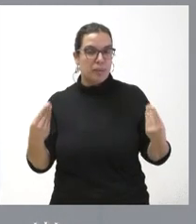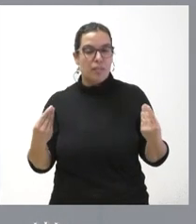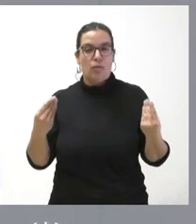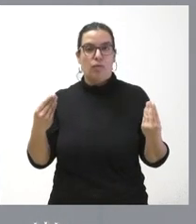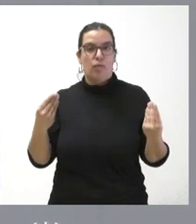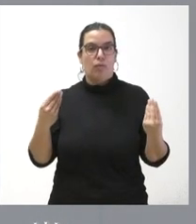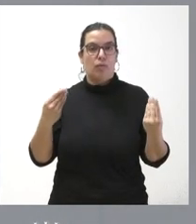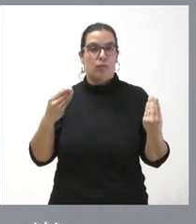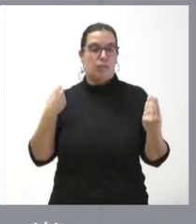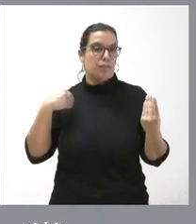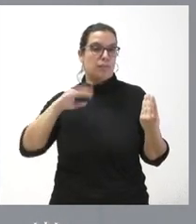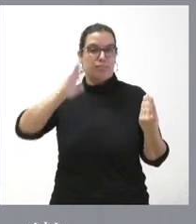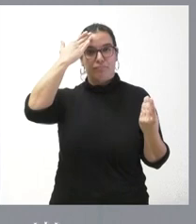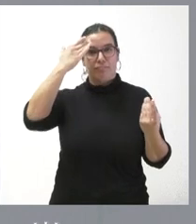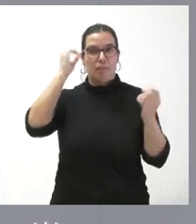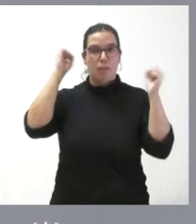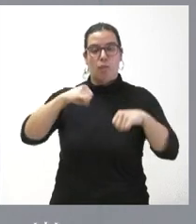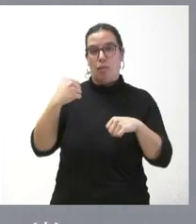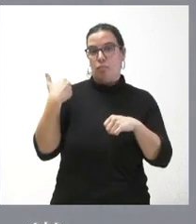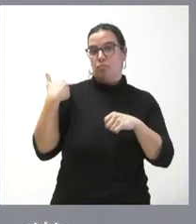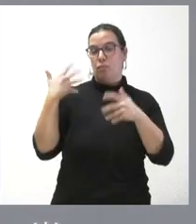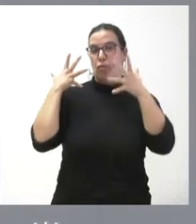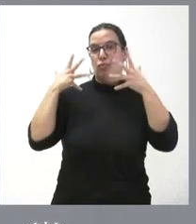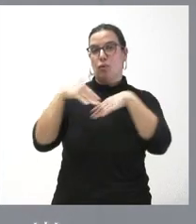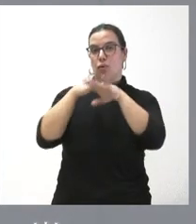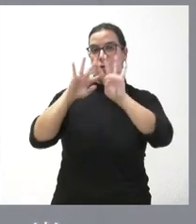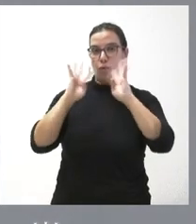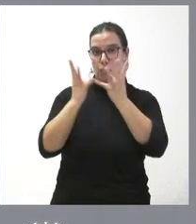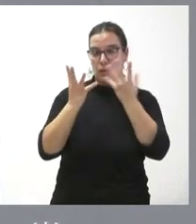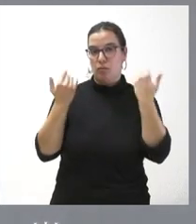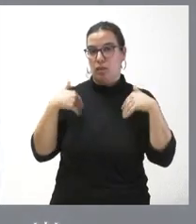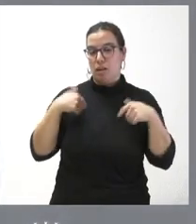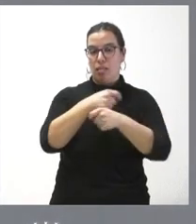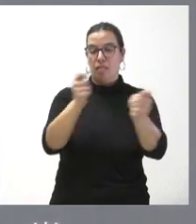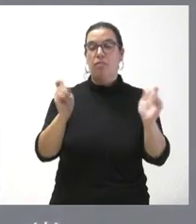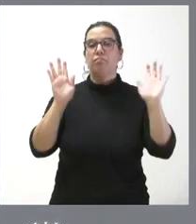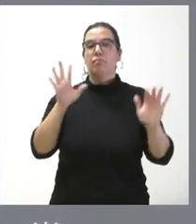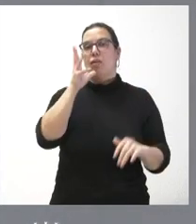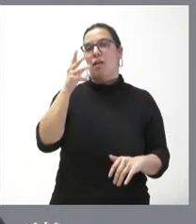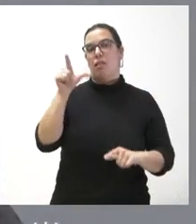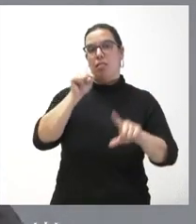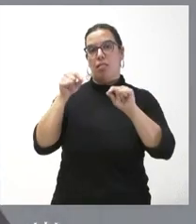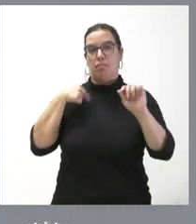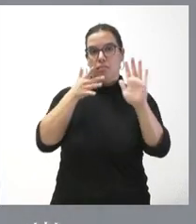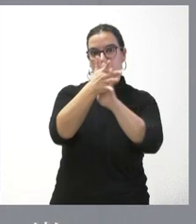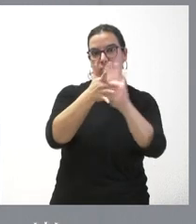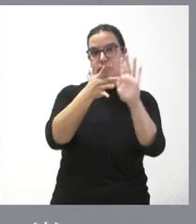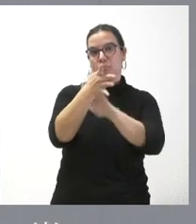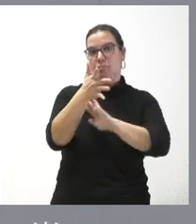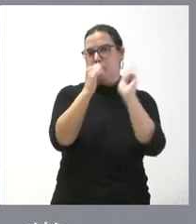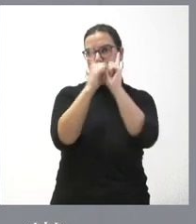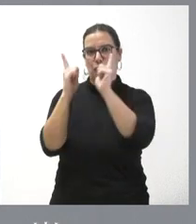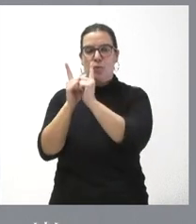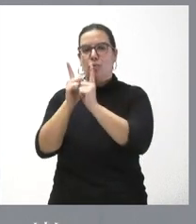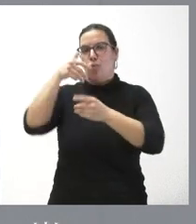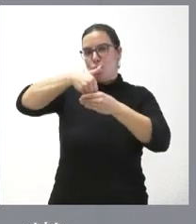principales acuerdos del Consejo de Gobierno y paso a relatarles, si quiera muy brevemente, el